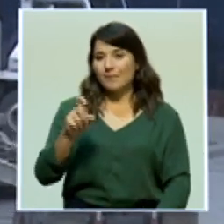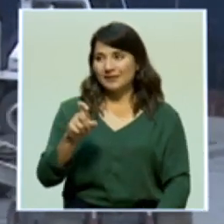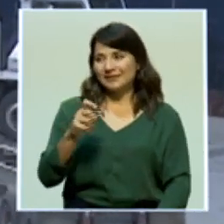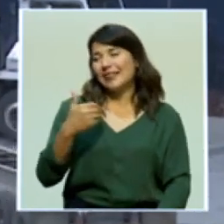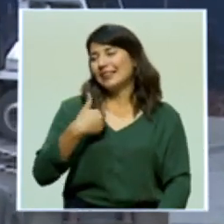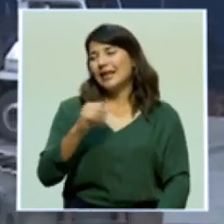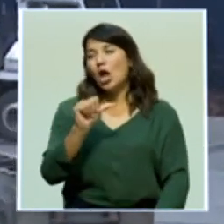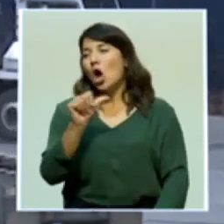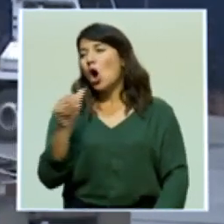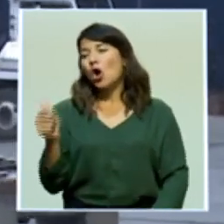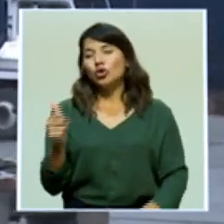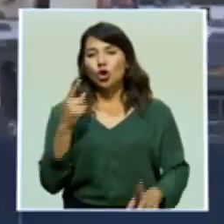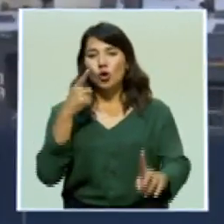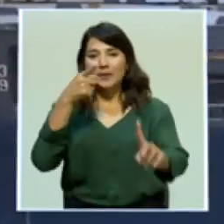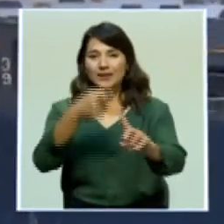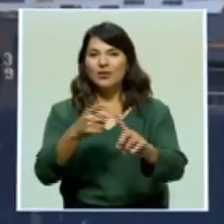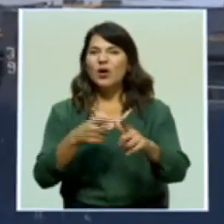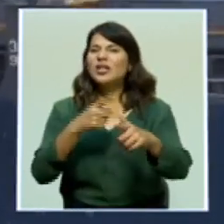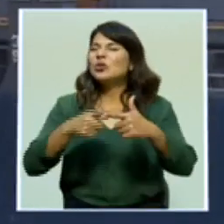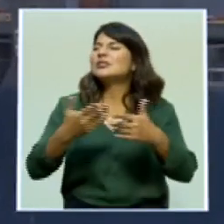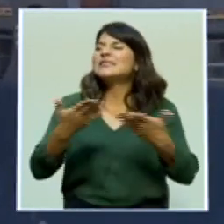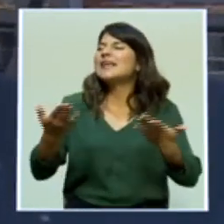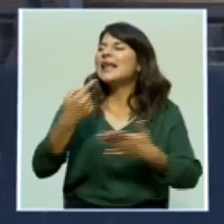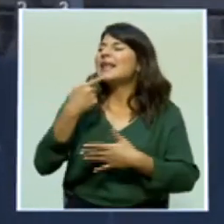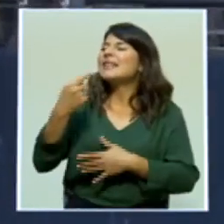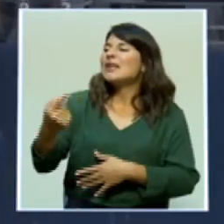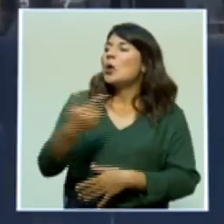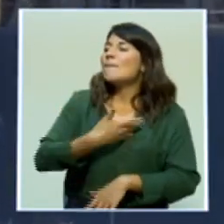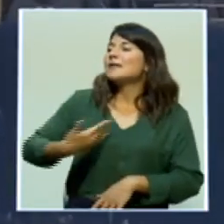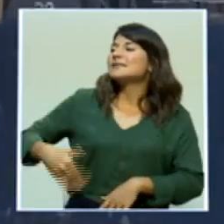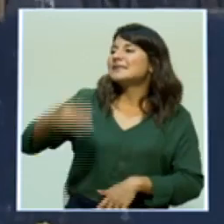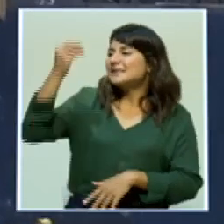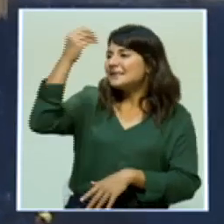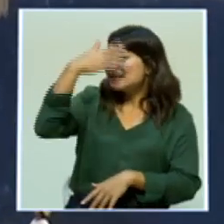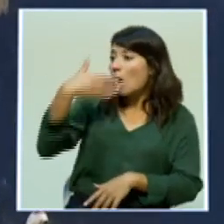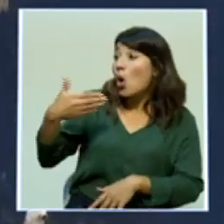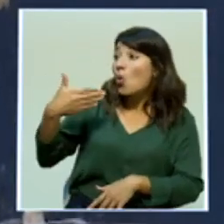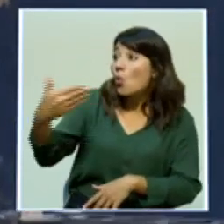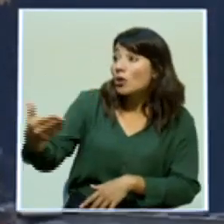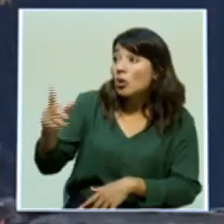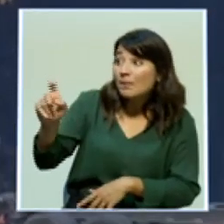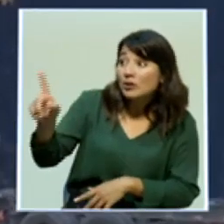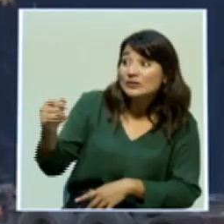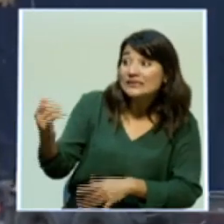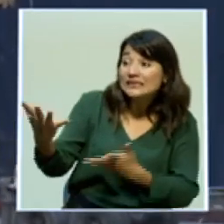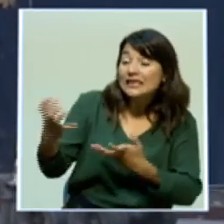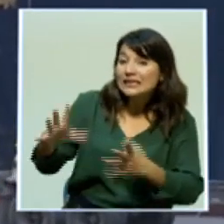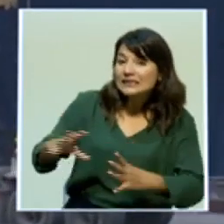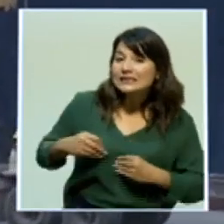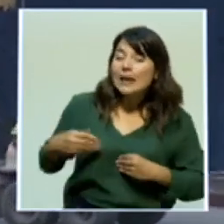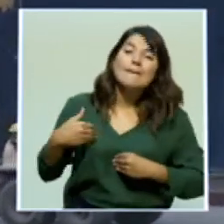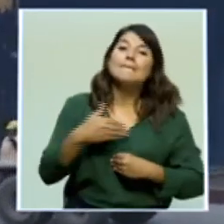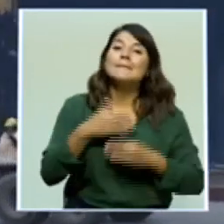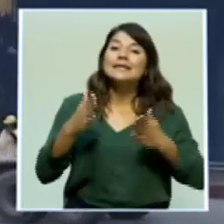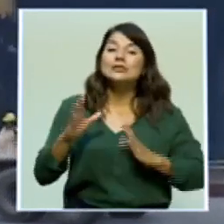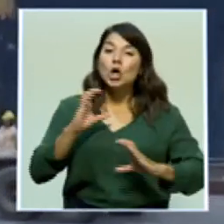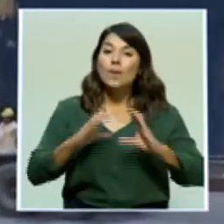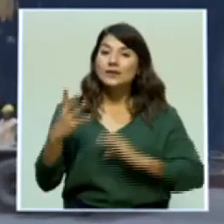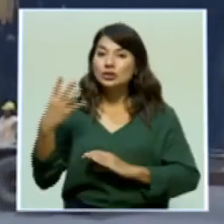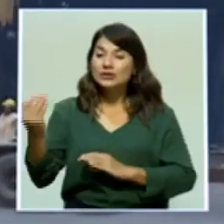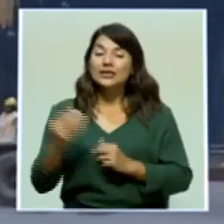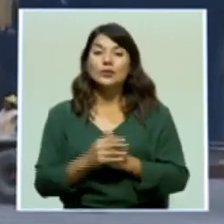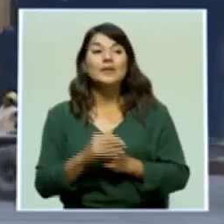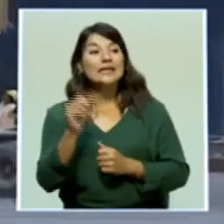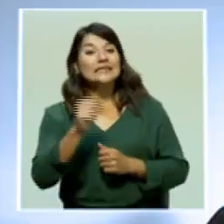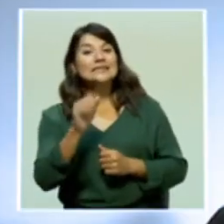En este sentido, ¿qué fue lo que le dijo el presidente Carlos Alvarado cuando le propuso asumir esta cartera? Sí, en el INAH nosotros